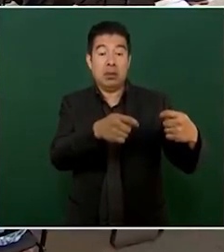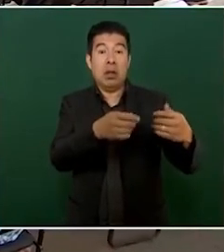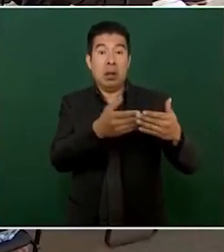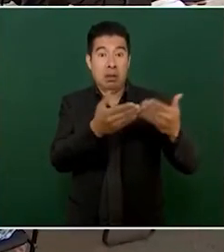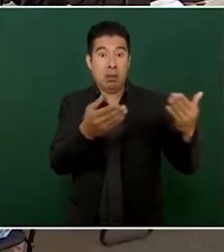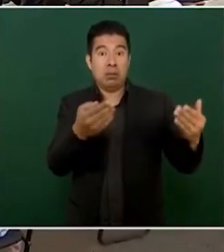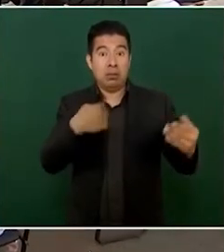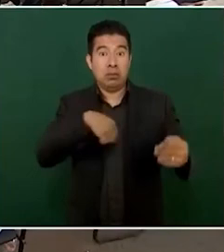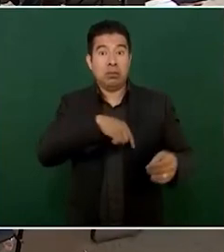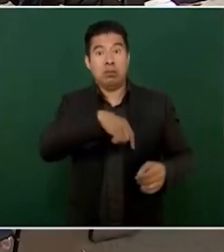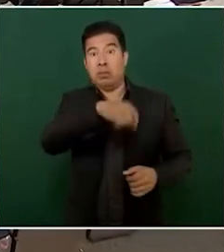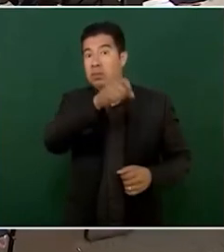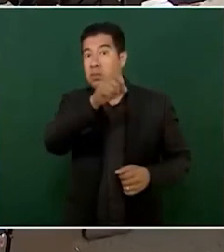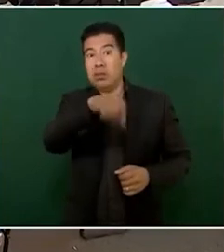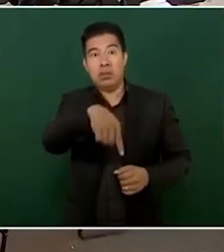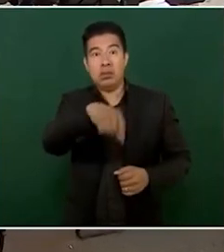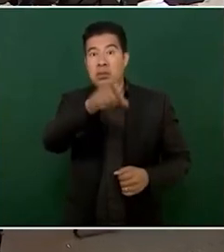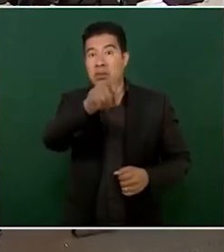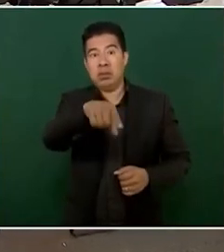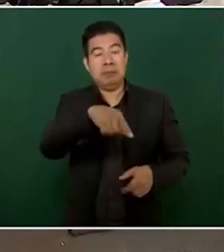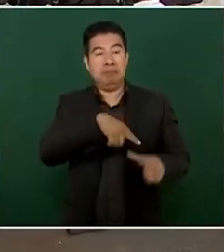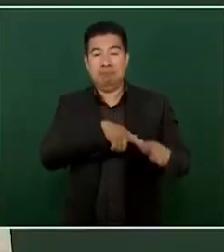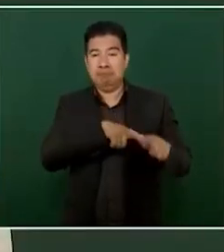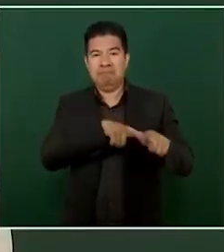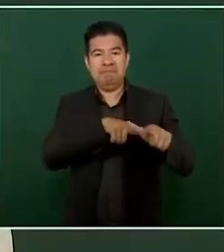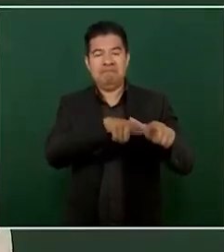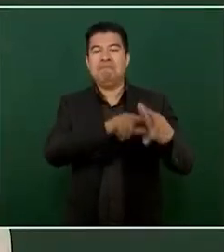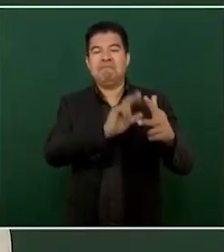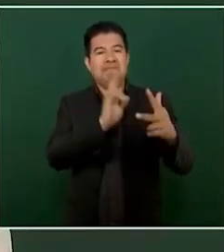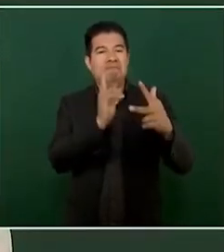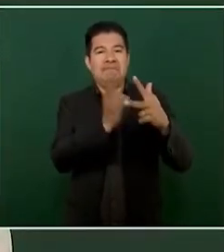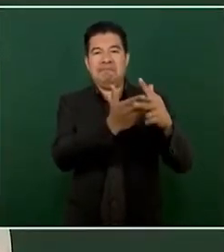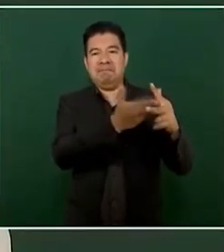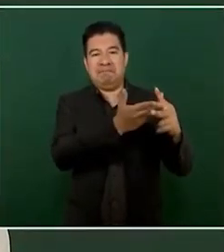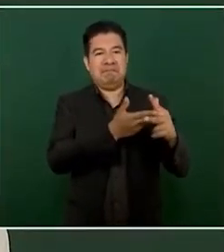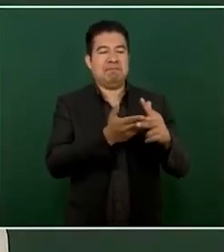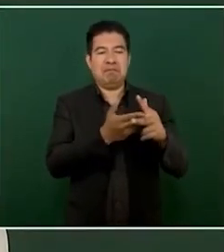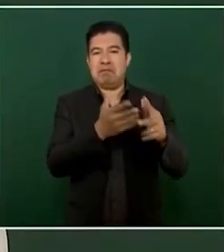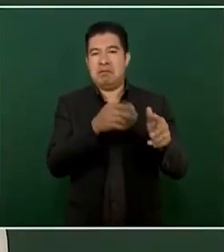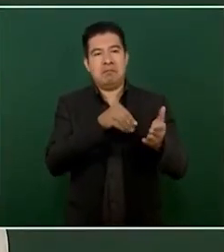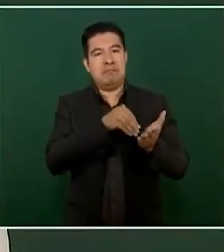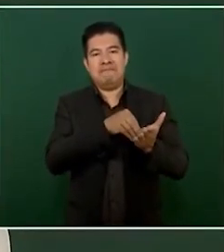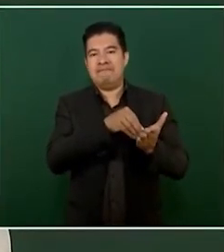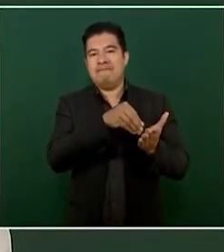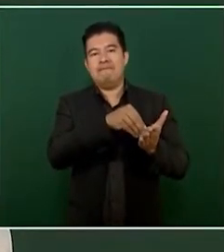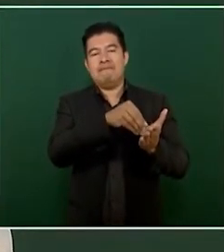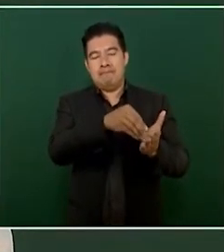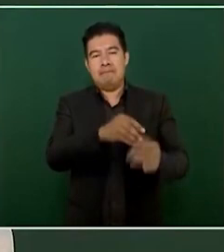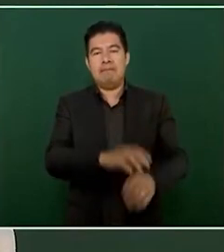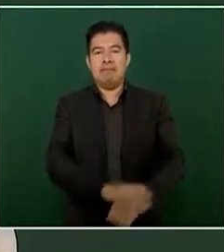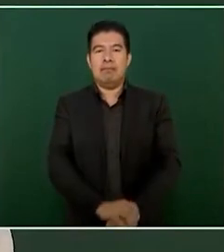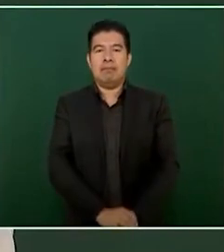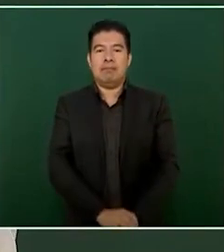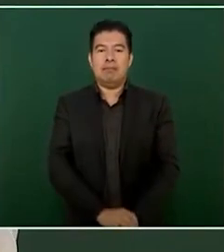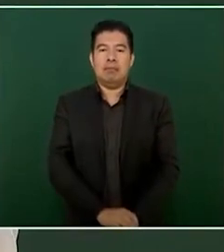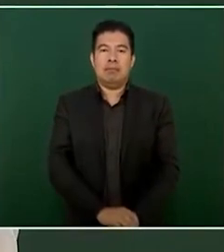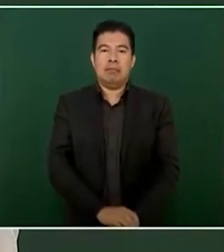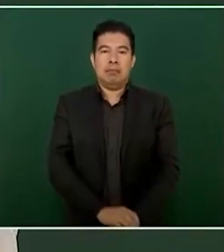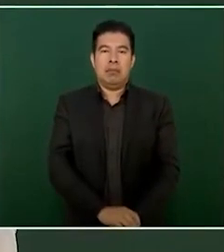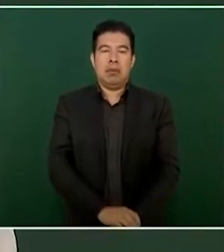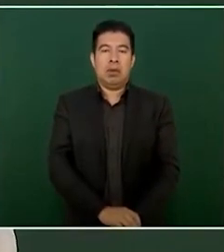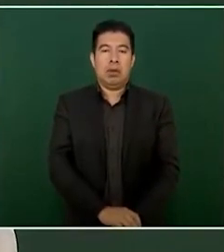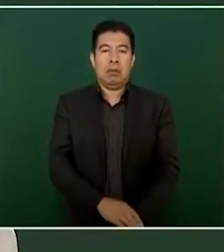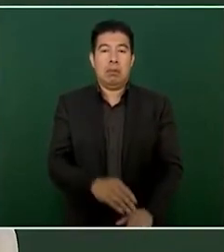seguimos teniendo homicidios en el país, ya vamos